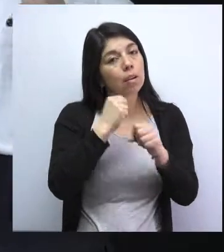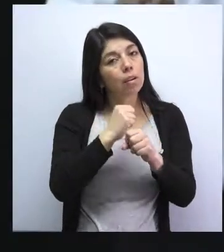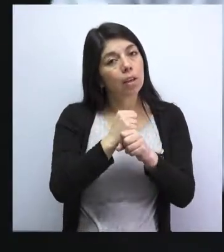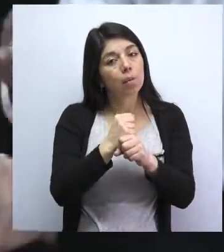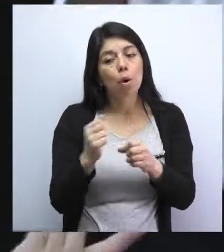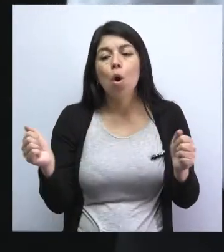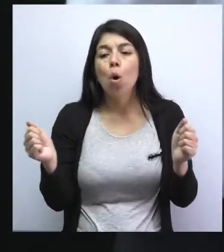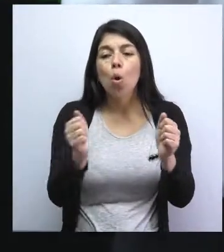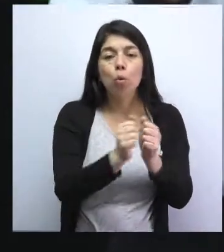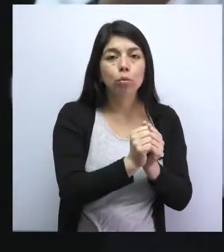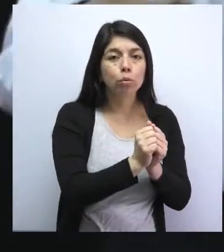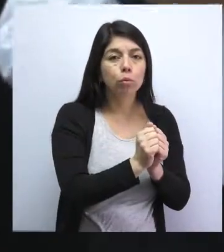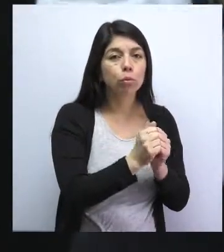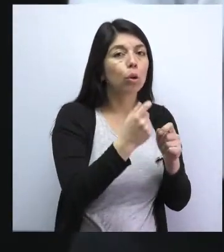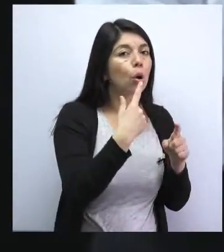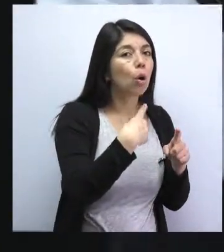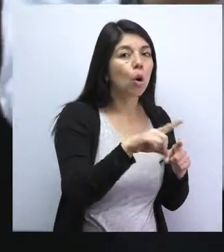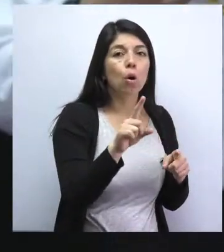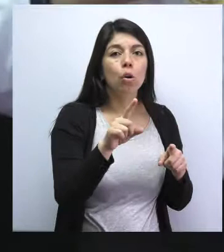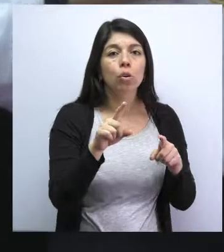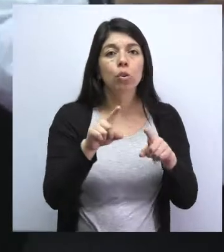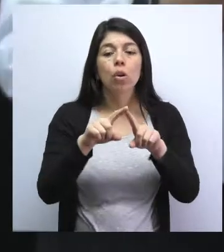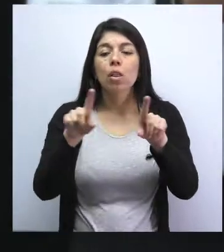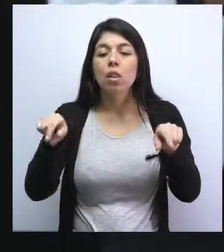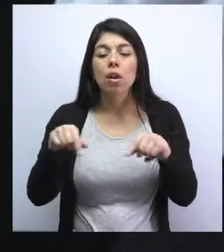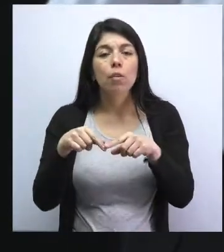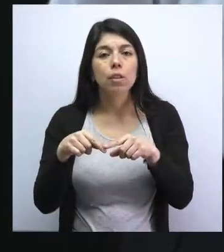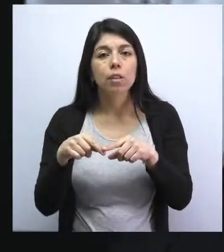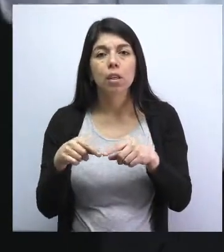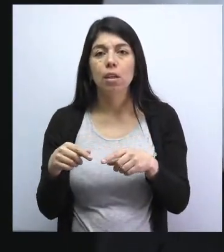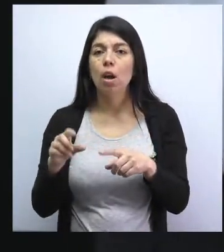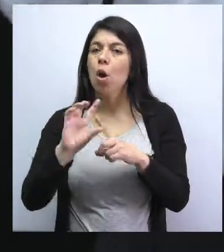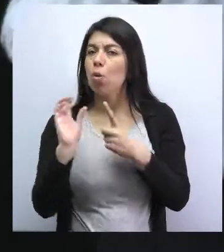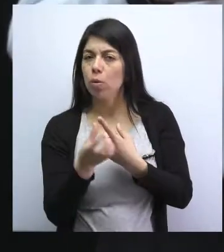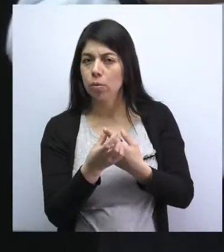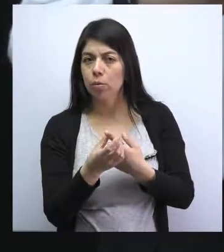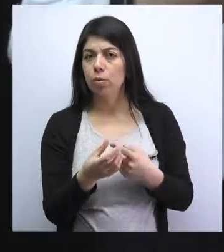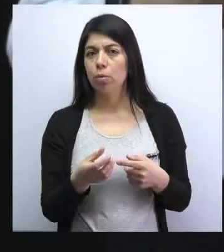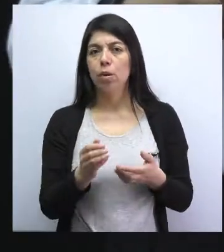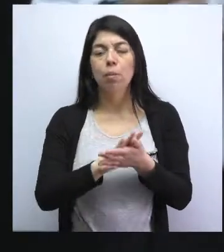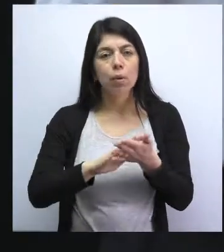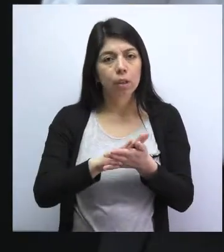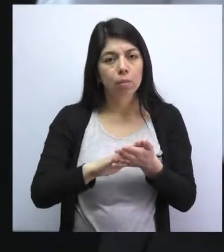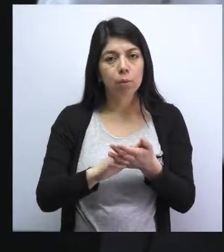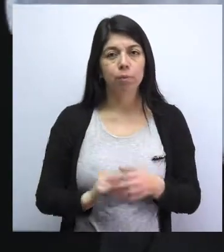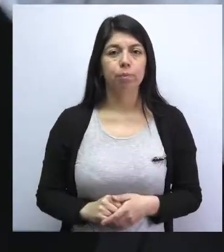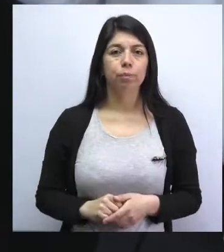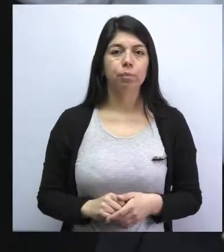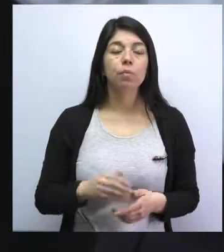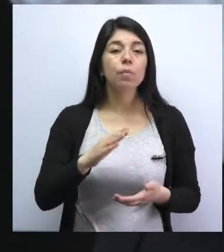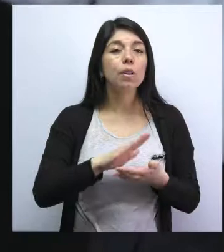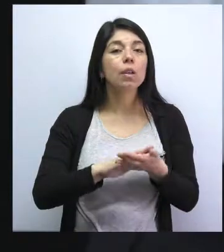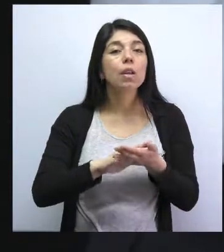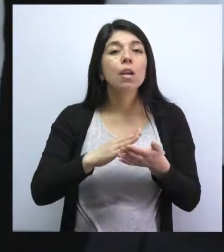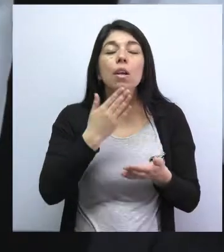organizaciones funcionales que tiene Hualpén. Quiero decir además de que a través de la Dirección de Desarrollo Comunitario hemos